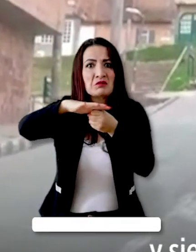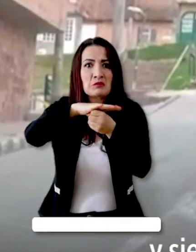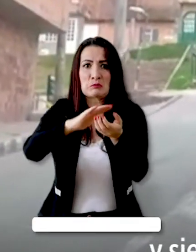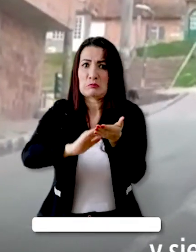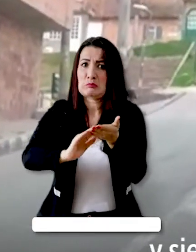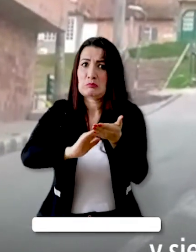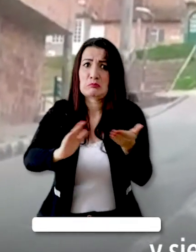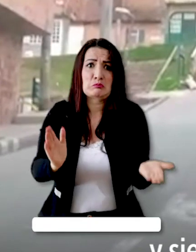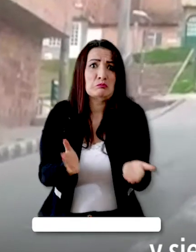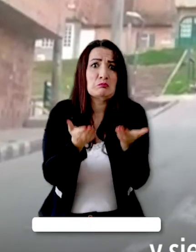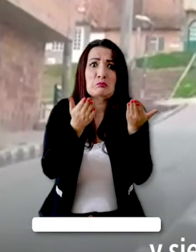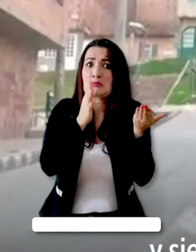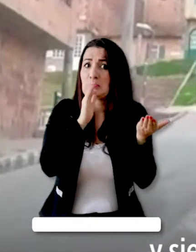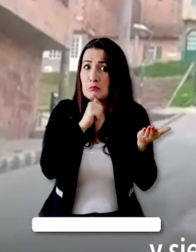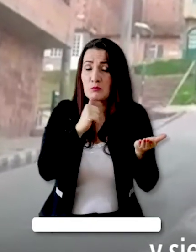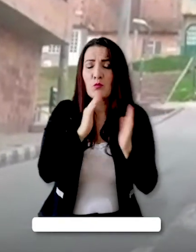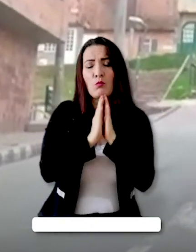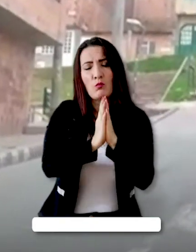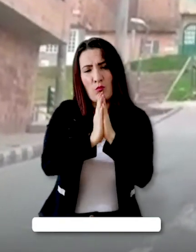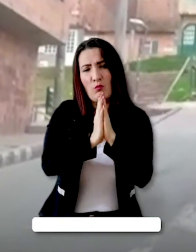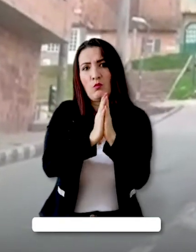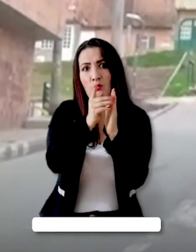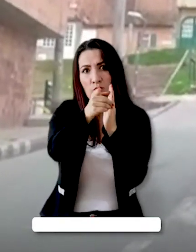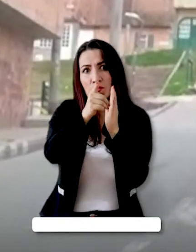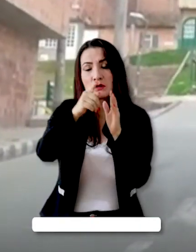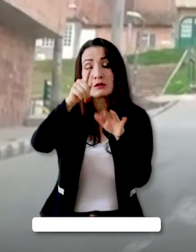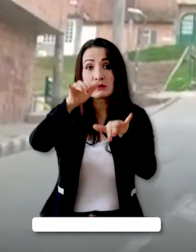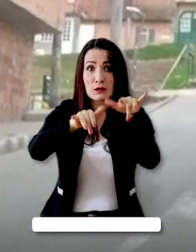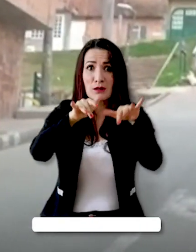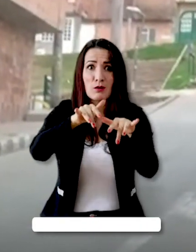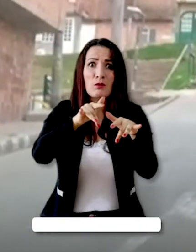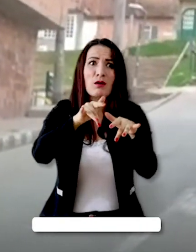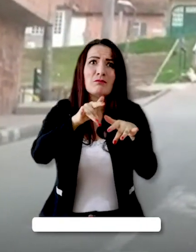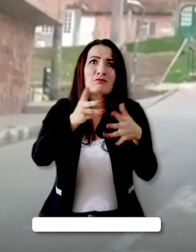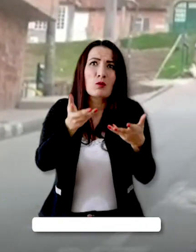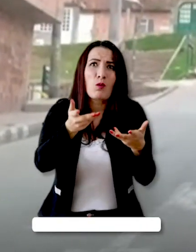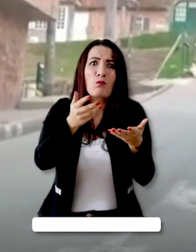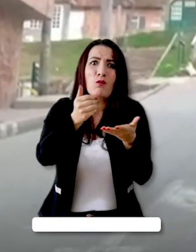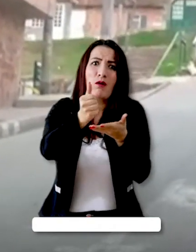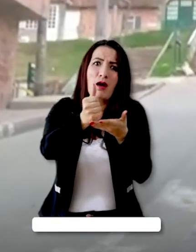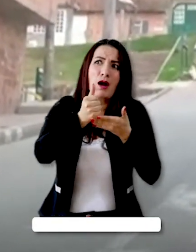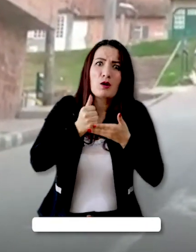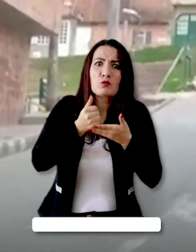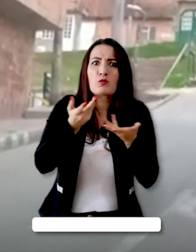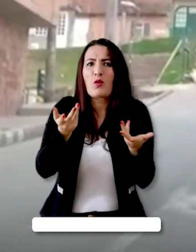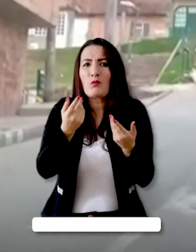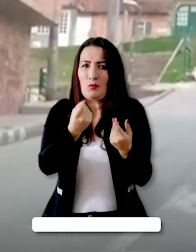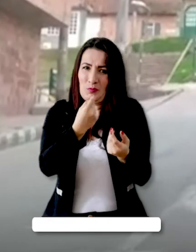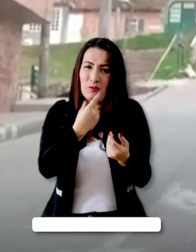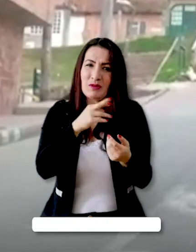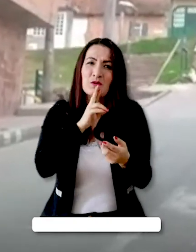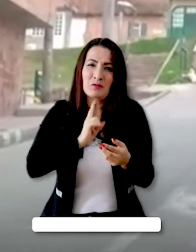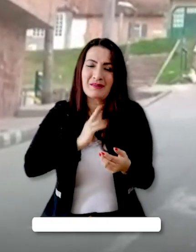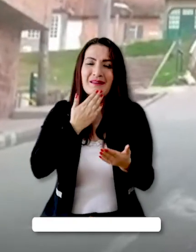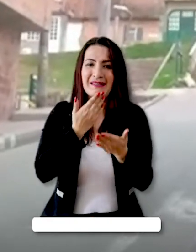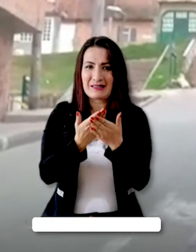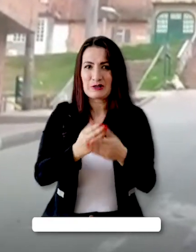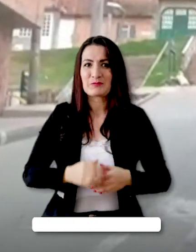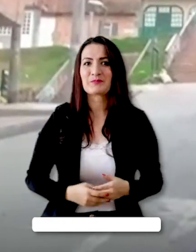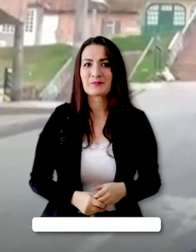situación. Entonces, les ruego el favor de que dos despejes hay que tú.